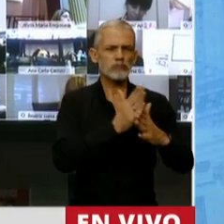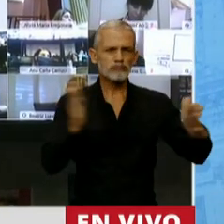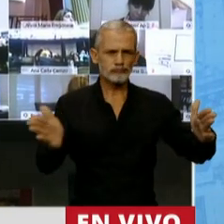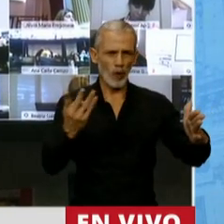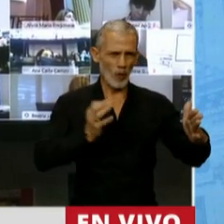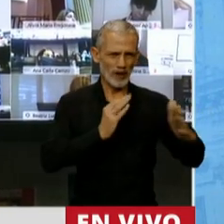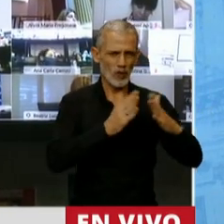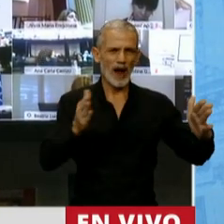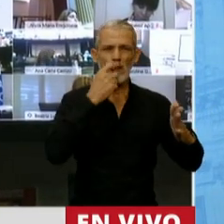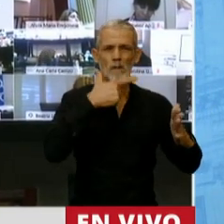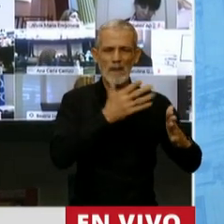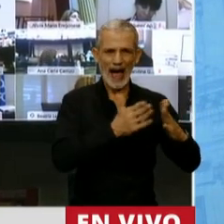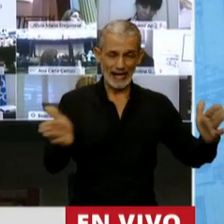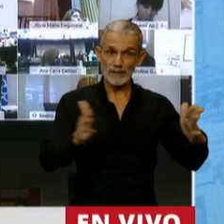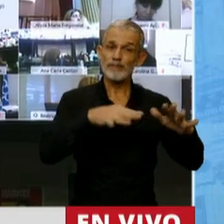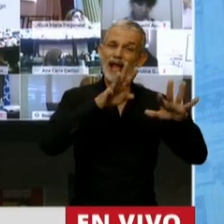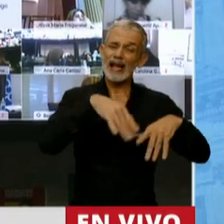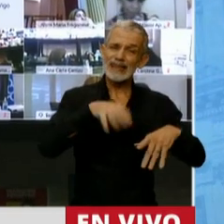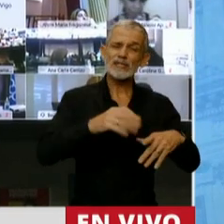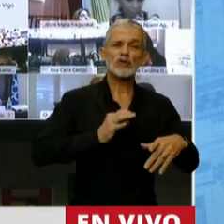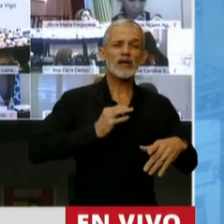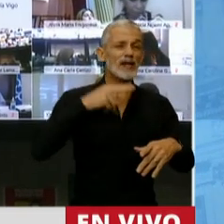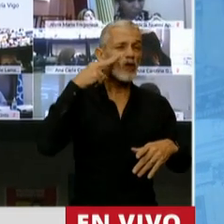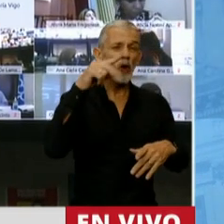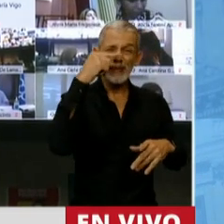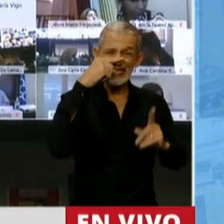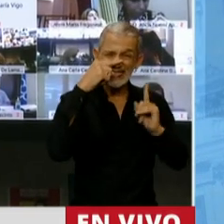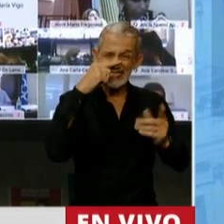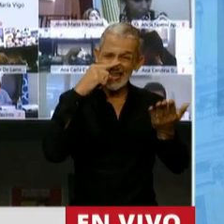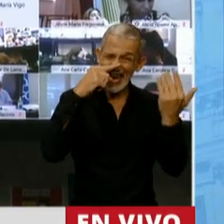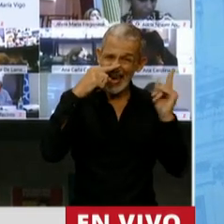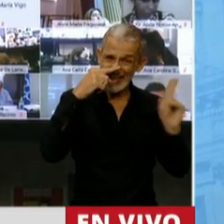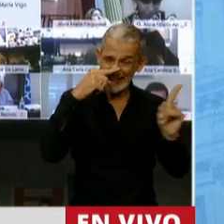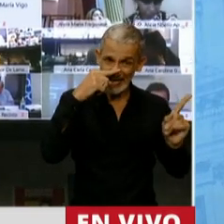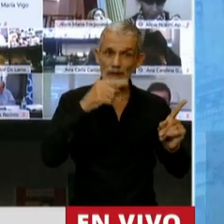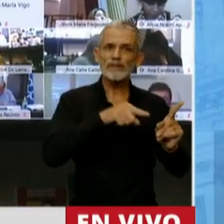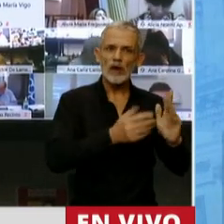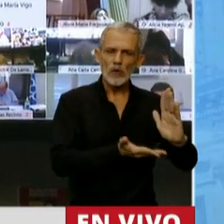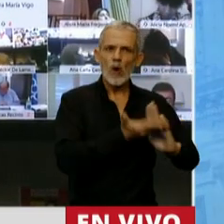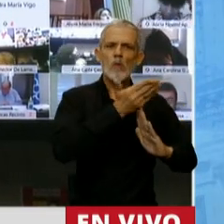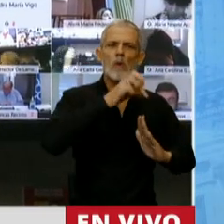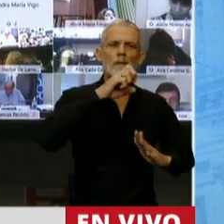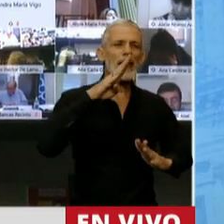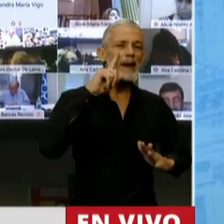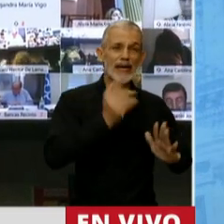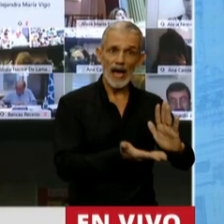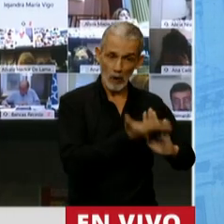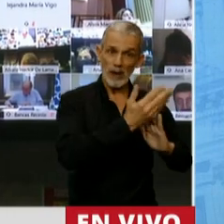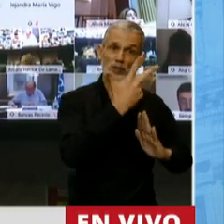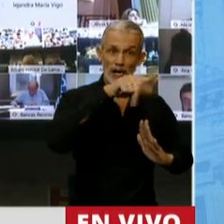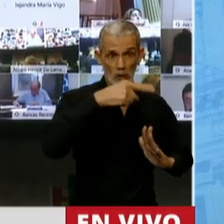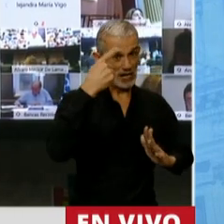caso, en el texto del presupuesto 2007 se proyectaba para dicho año una suba del PBI de 3,5,